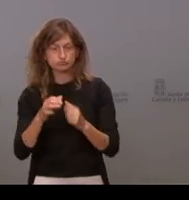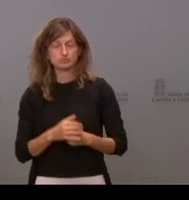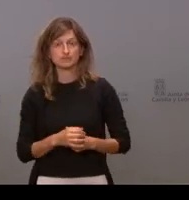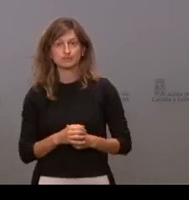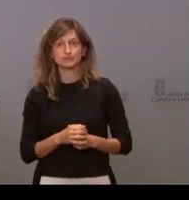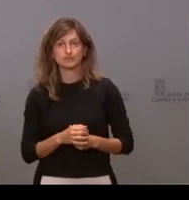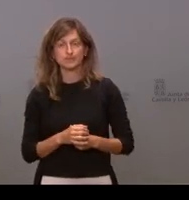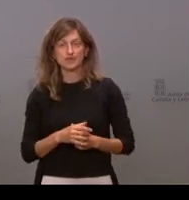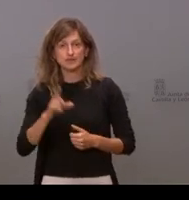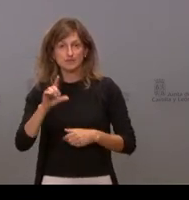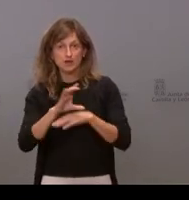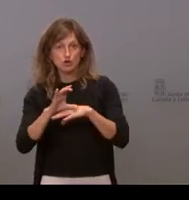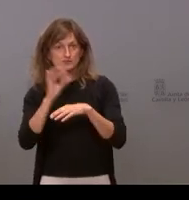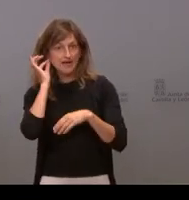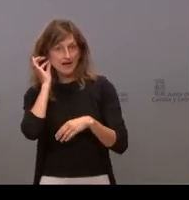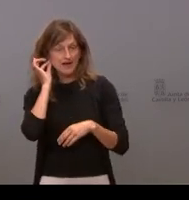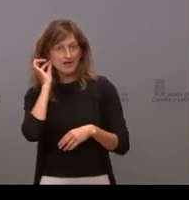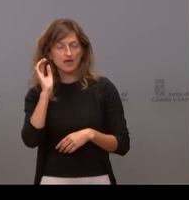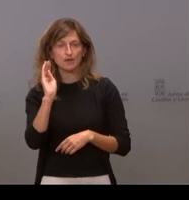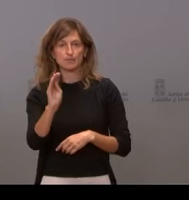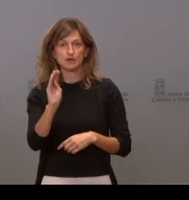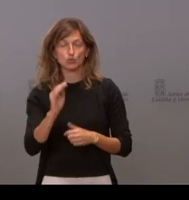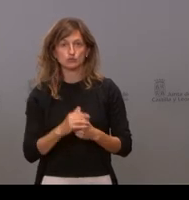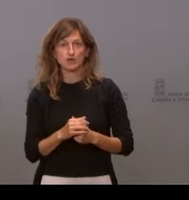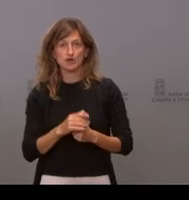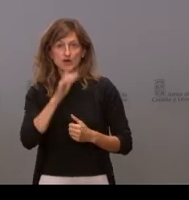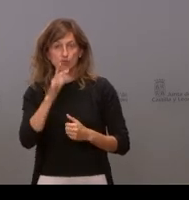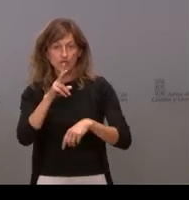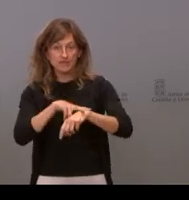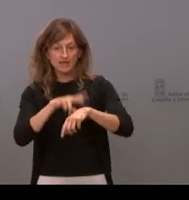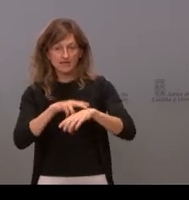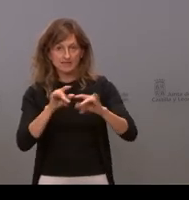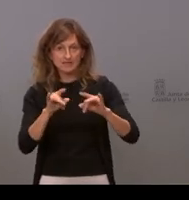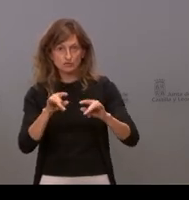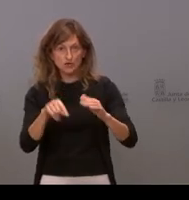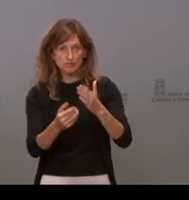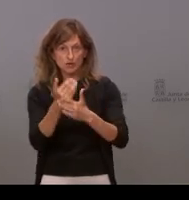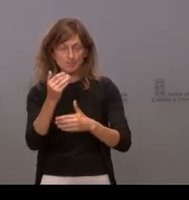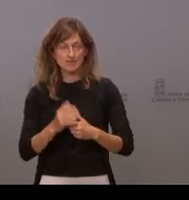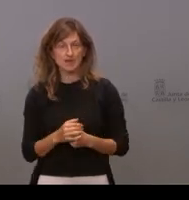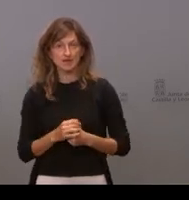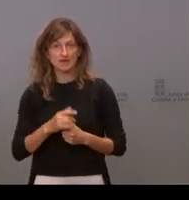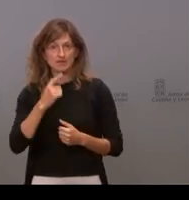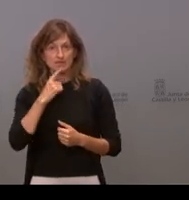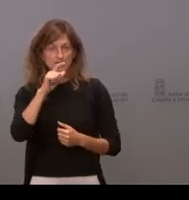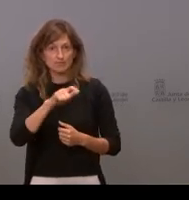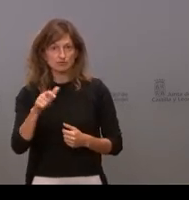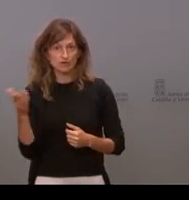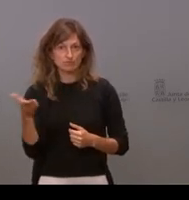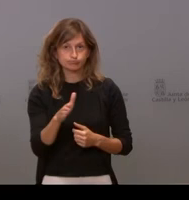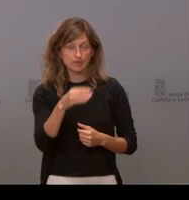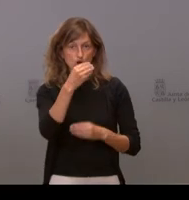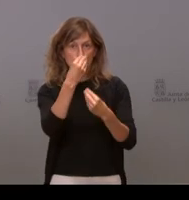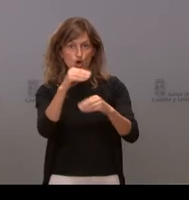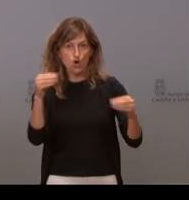y a la consejera le quería preguntar porque nos ha nos ha dicho la delegada territorial en Zamora esta mañana que han fallecido personas relativamente jóvenes en